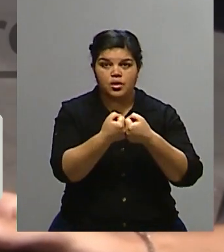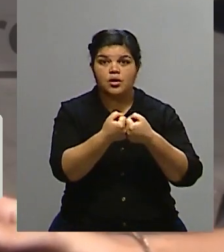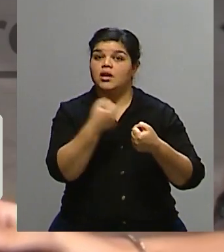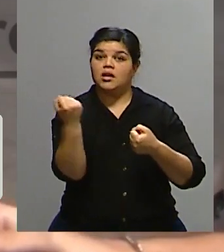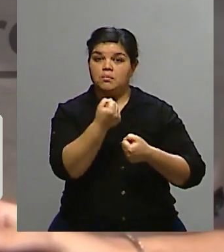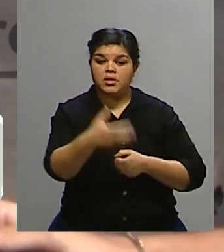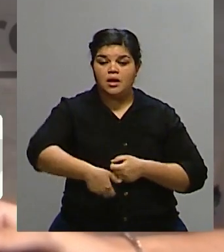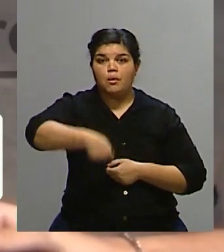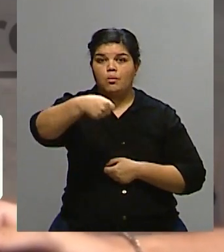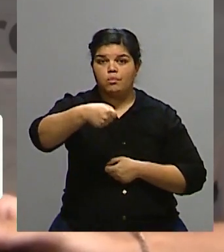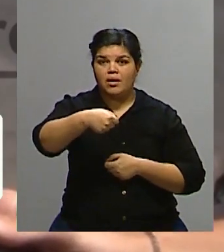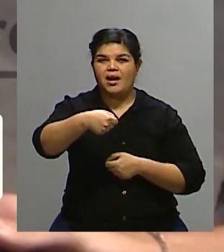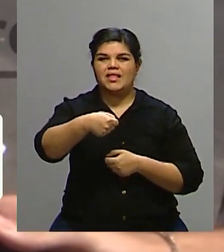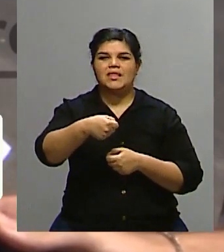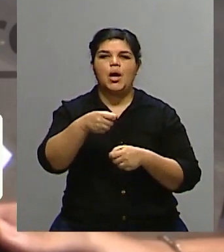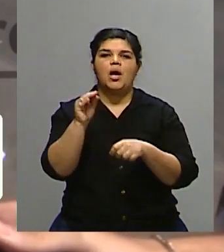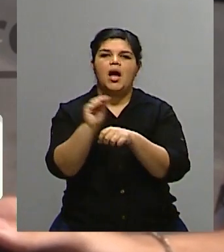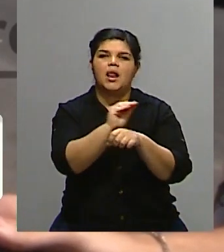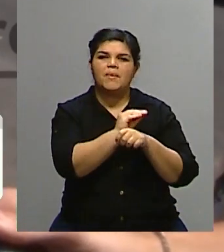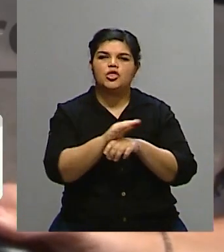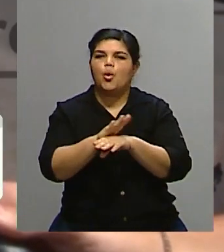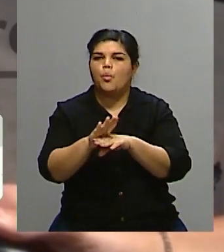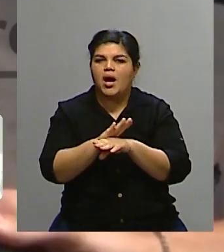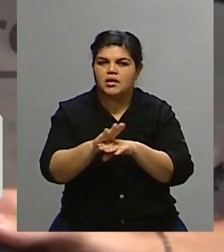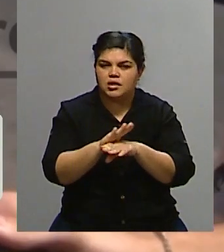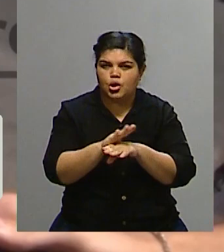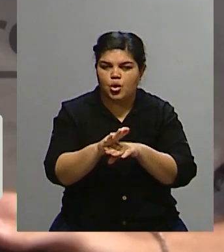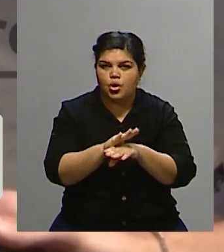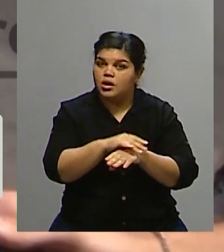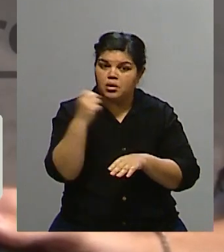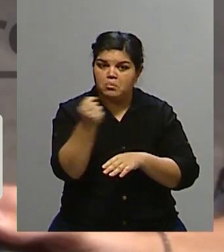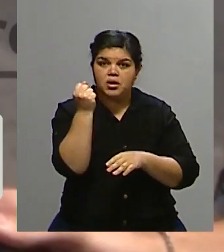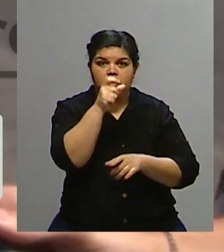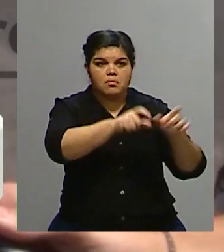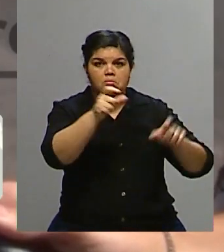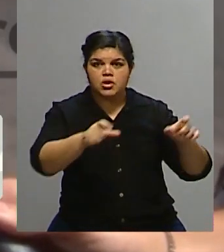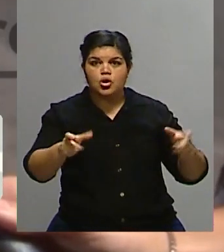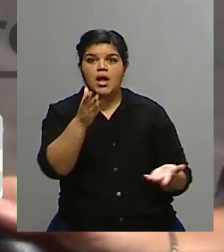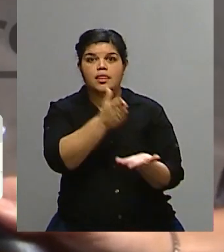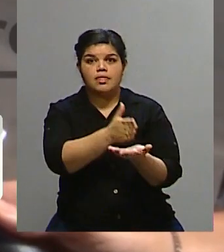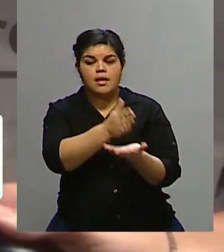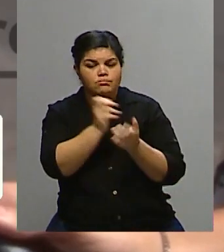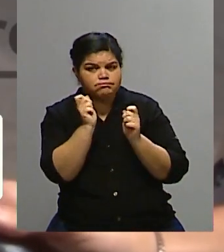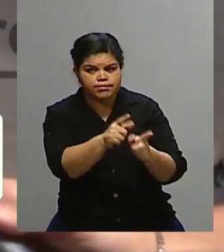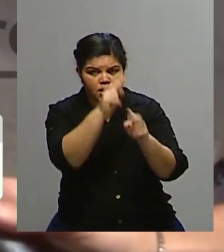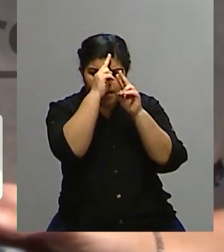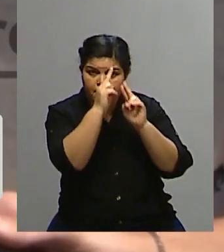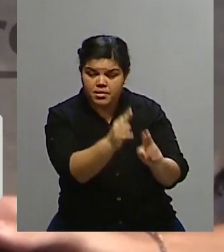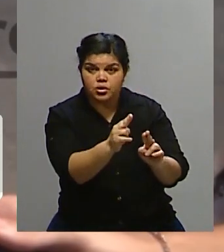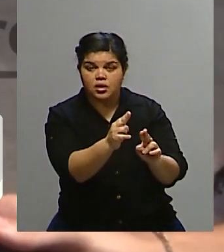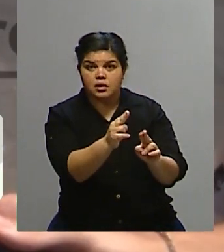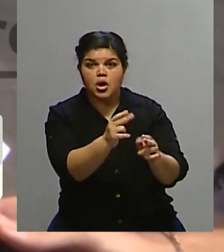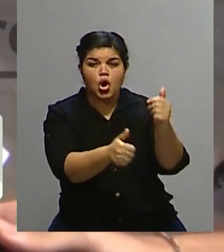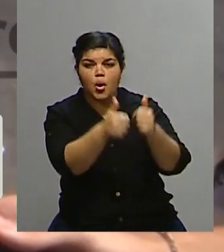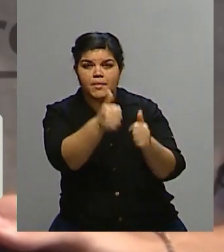compra básica, absolutamente legal, sin vulnerar el derecho de la competencia y fijemos una serie de